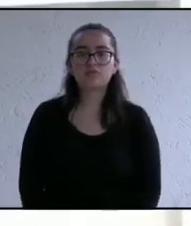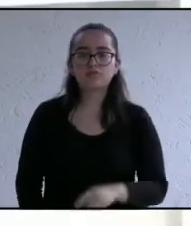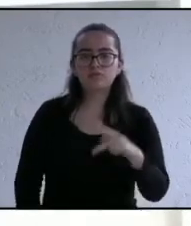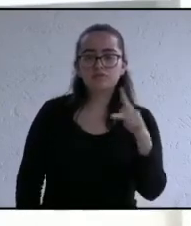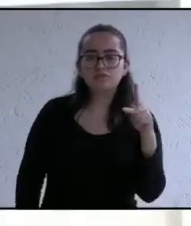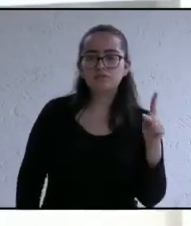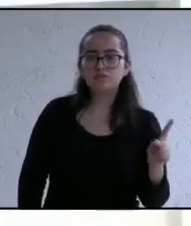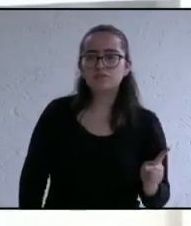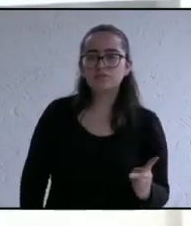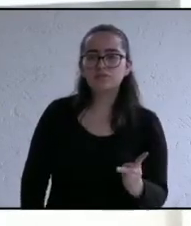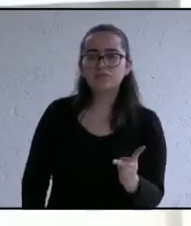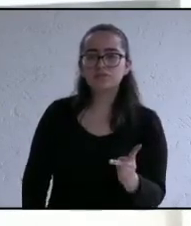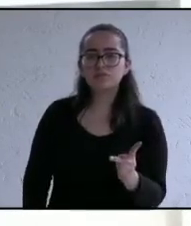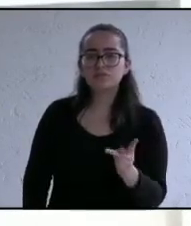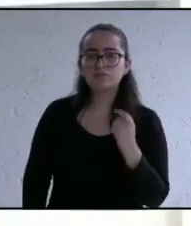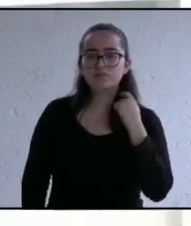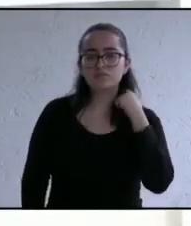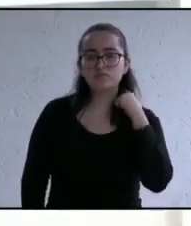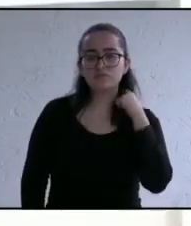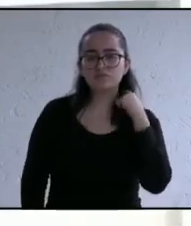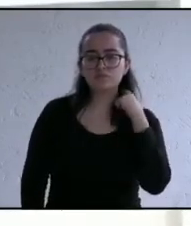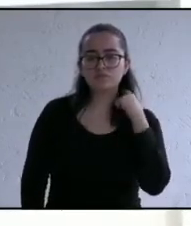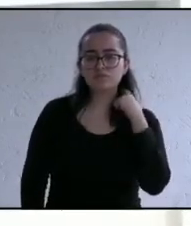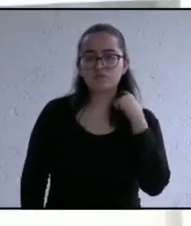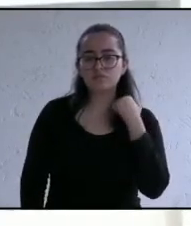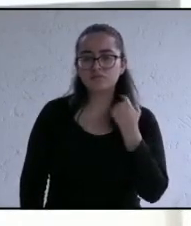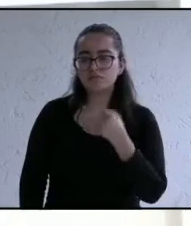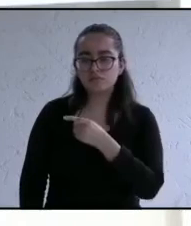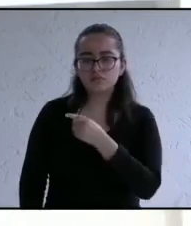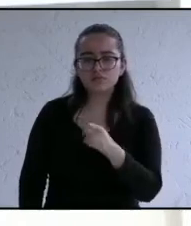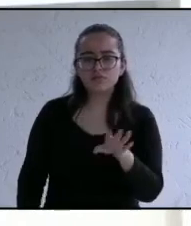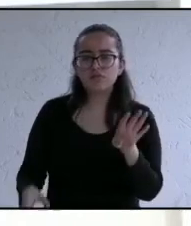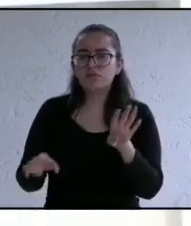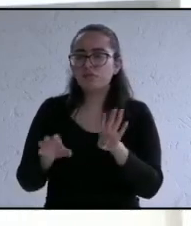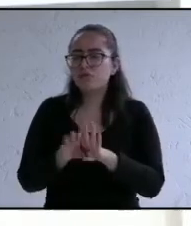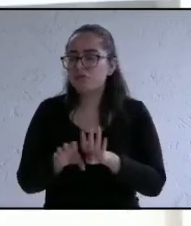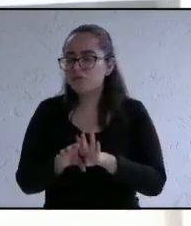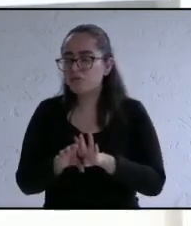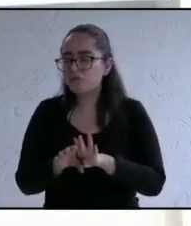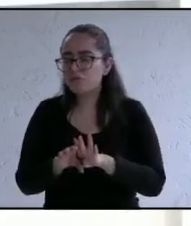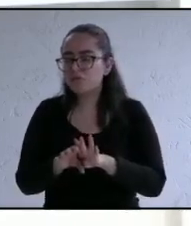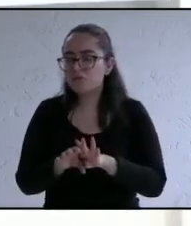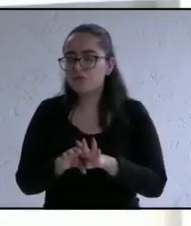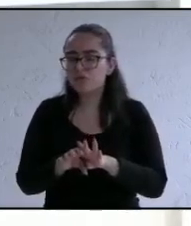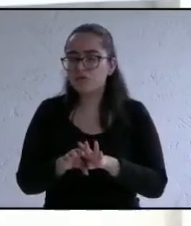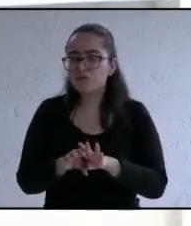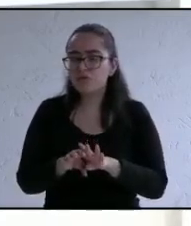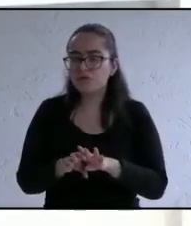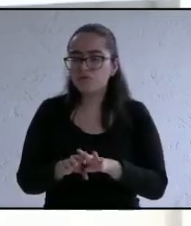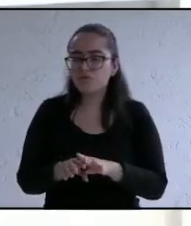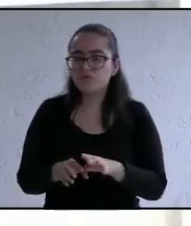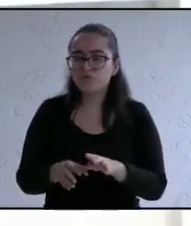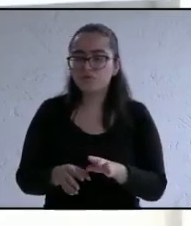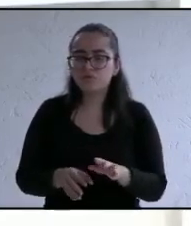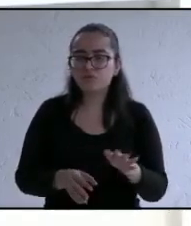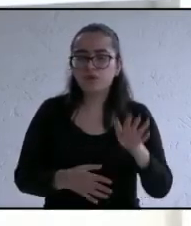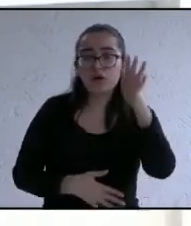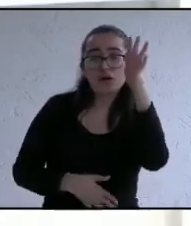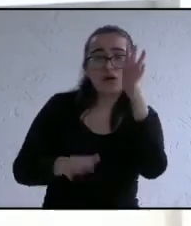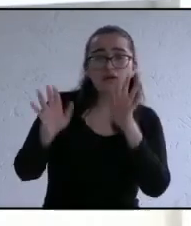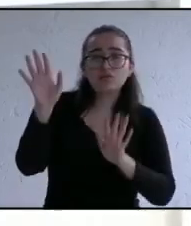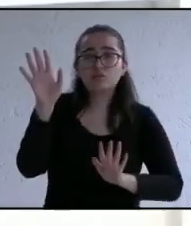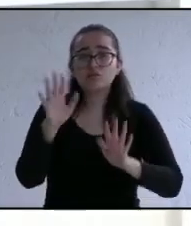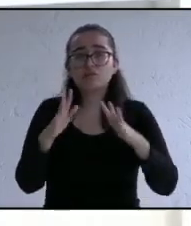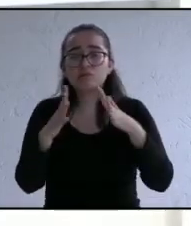pregunta es cómo piensa consensar con los ciudadanos que se involucren